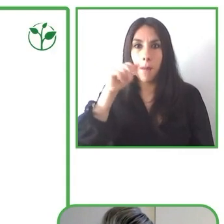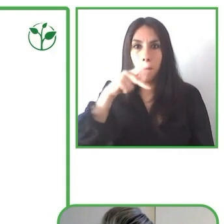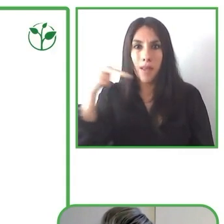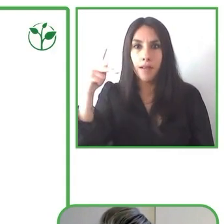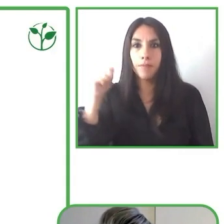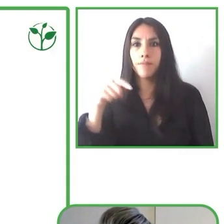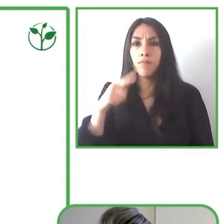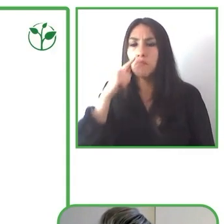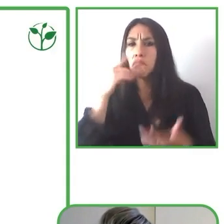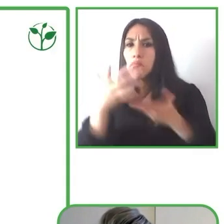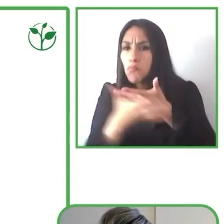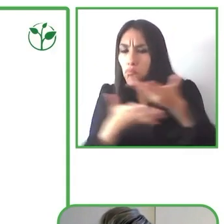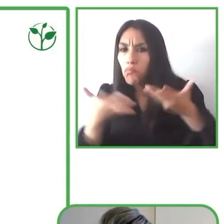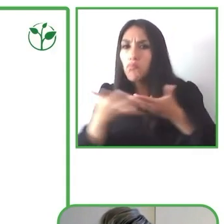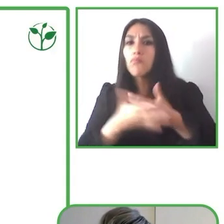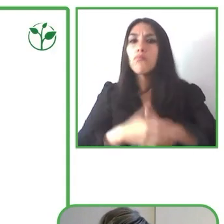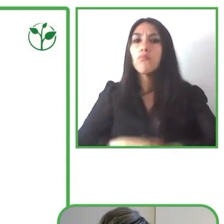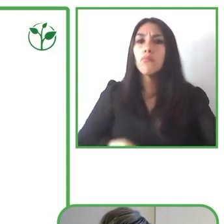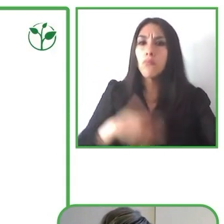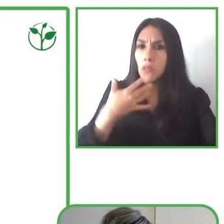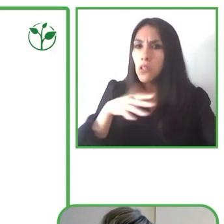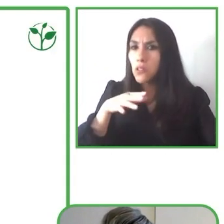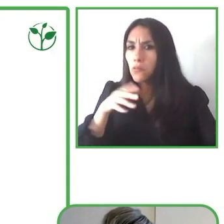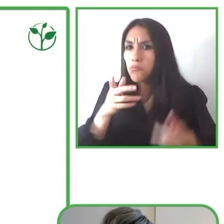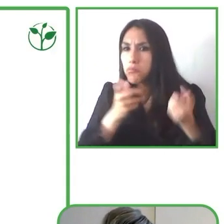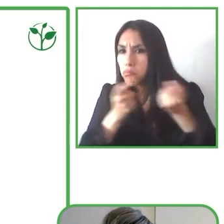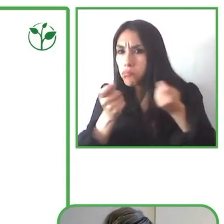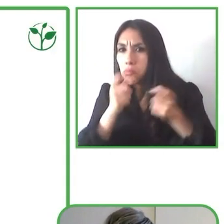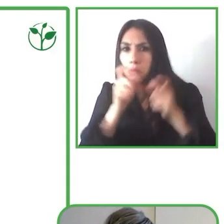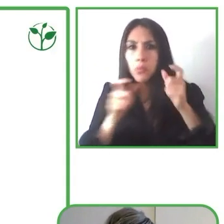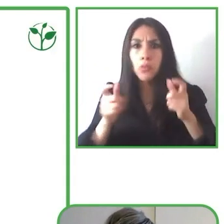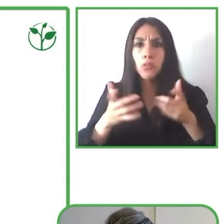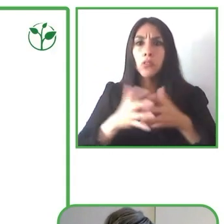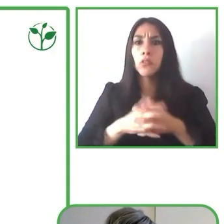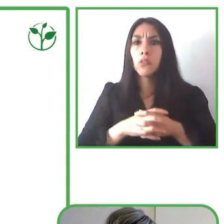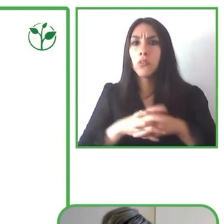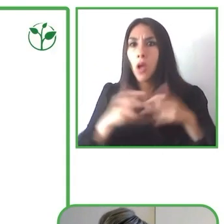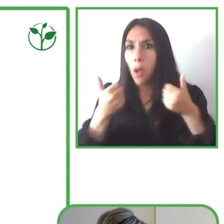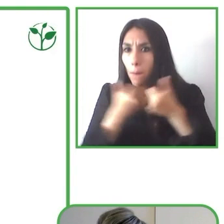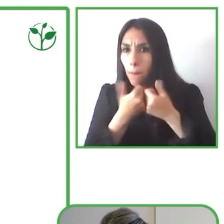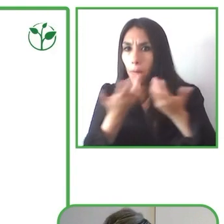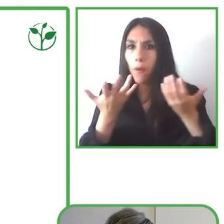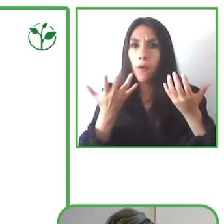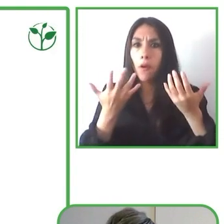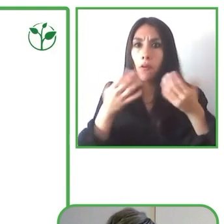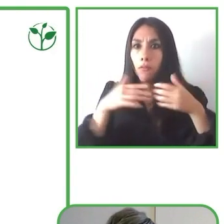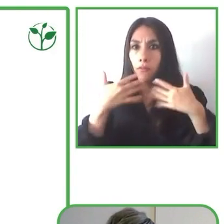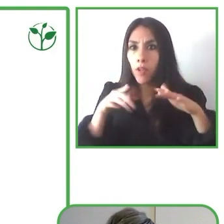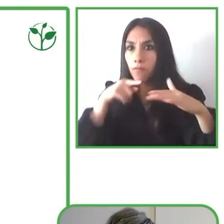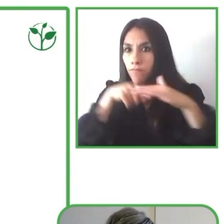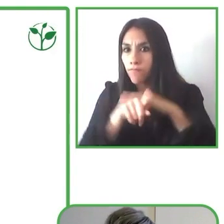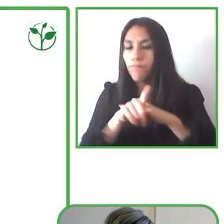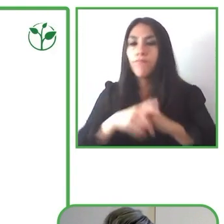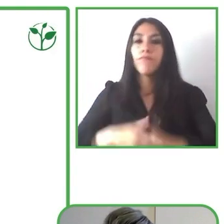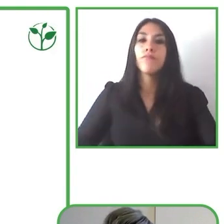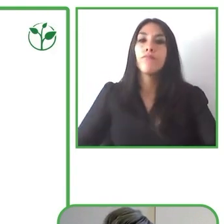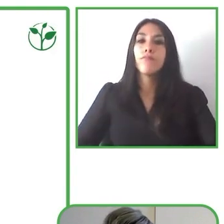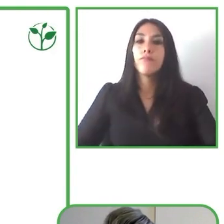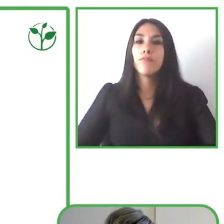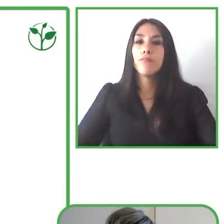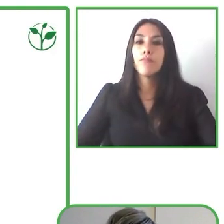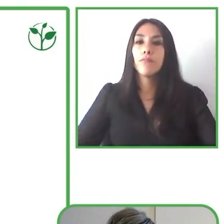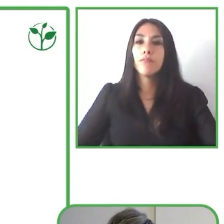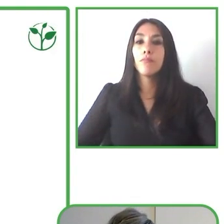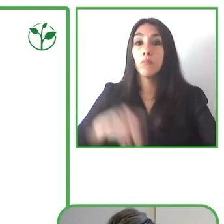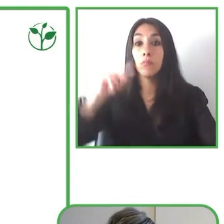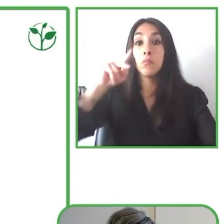para profesionales de área de la accesibilidad. Segundo objetivo específico